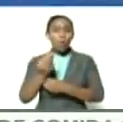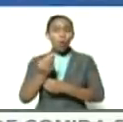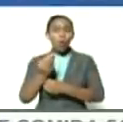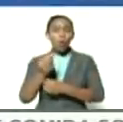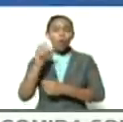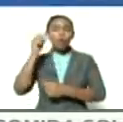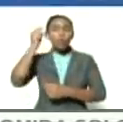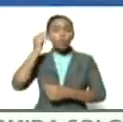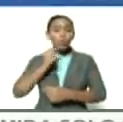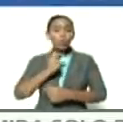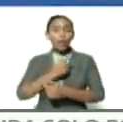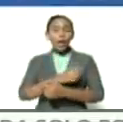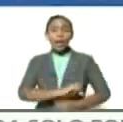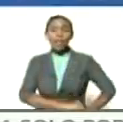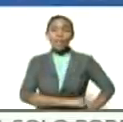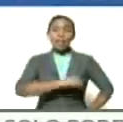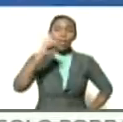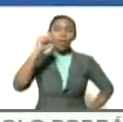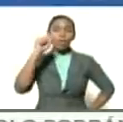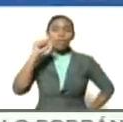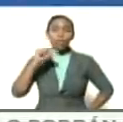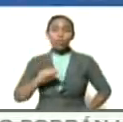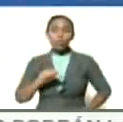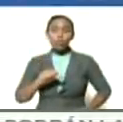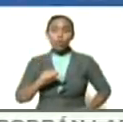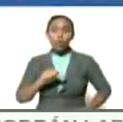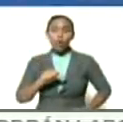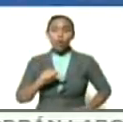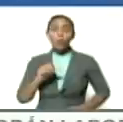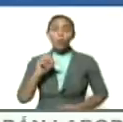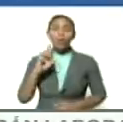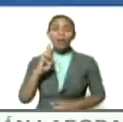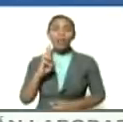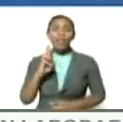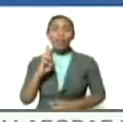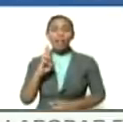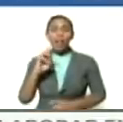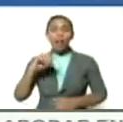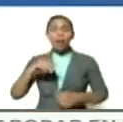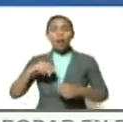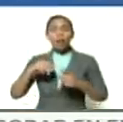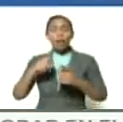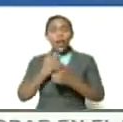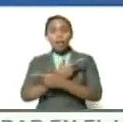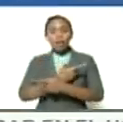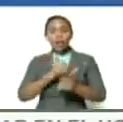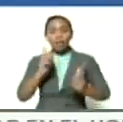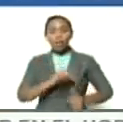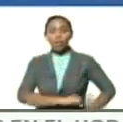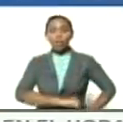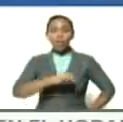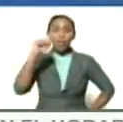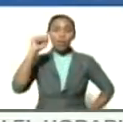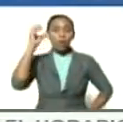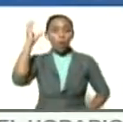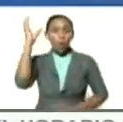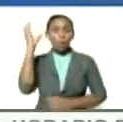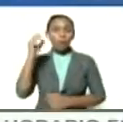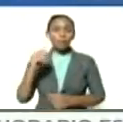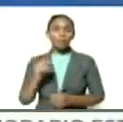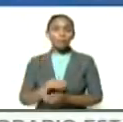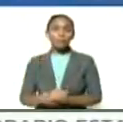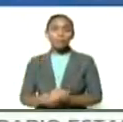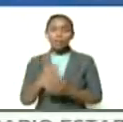Sucre libertador del sur como Rafael Urdaneta libertador de Colombia y muchos